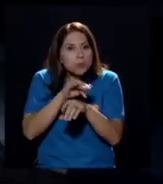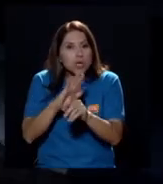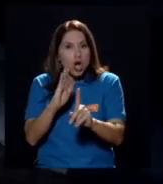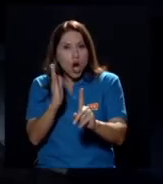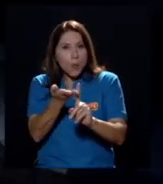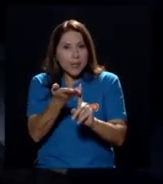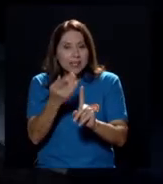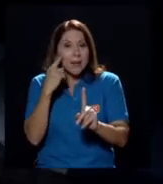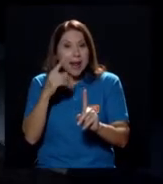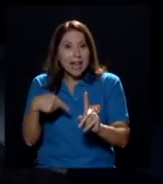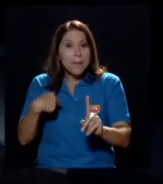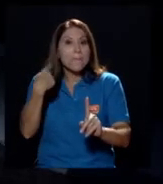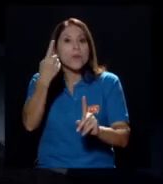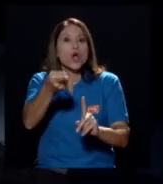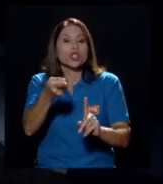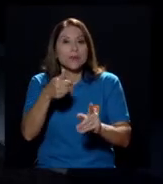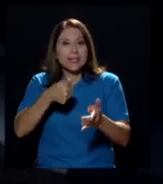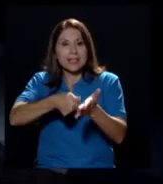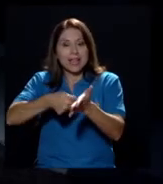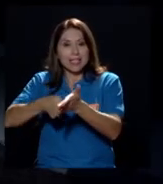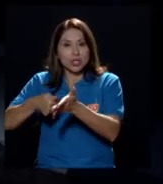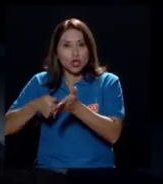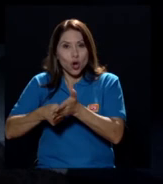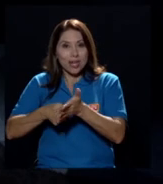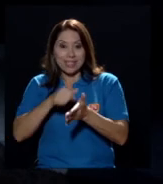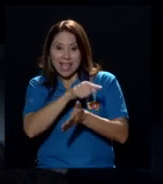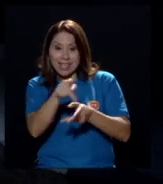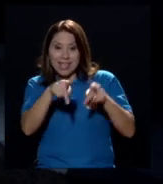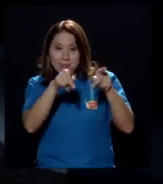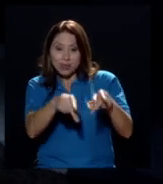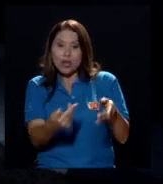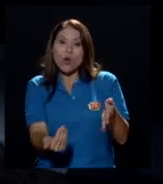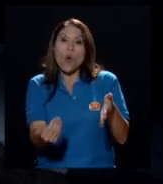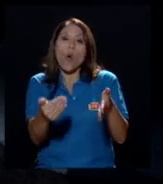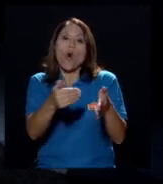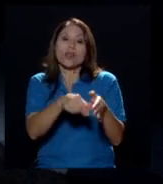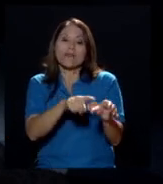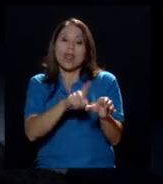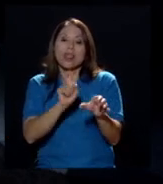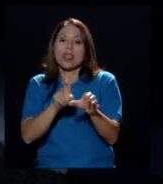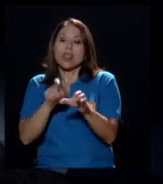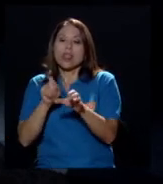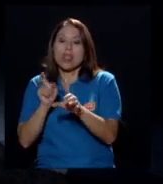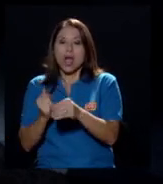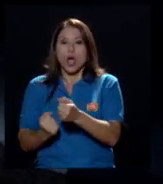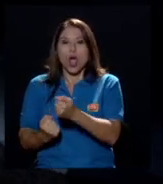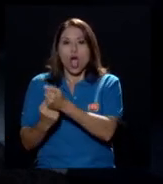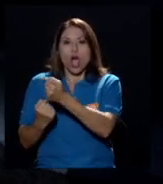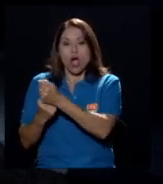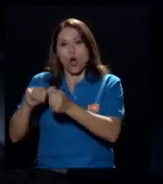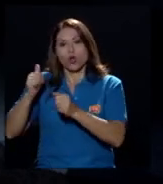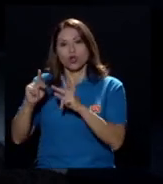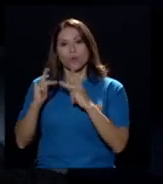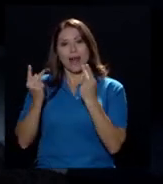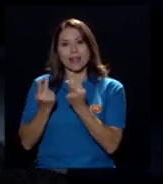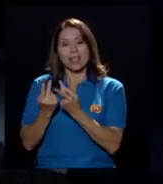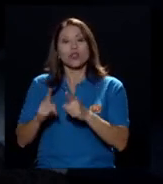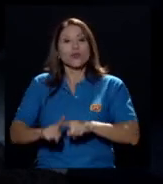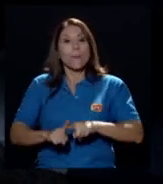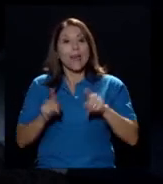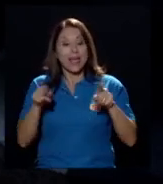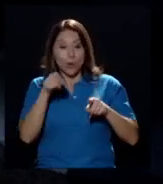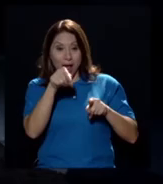próximas elecciones ellos de nuevo votan a favor de otros partidos. Pero dentro de ese partido también hay